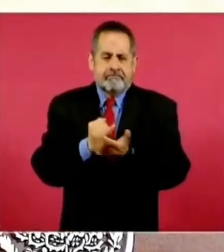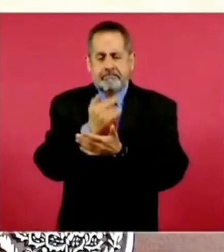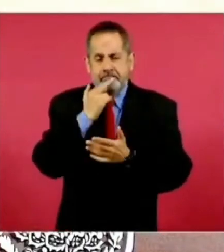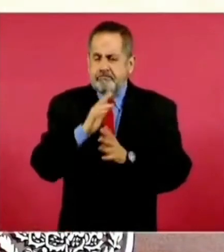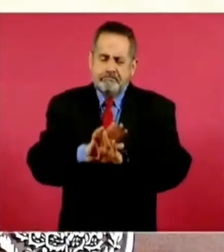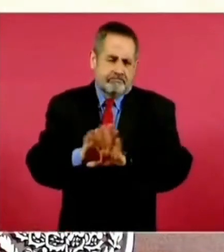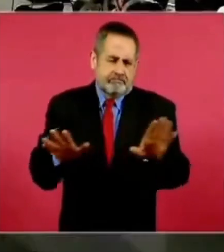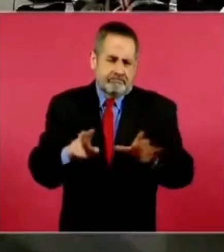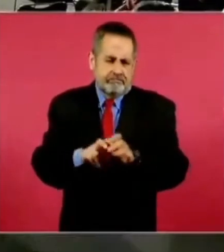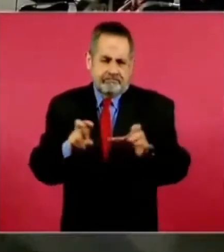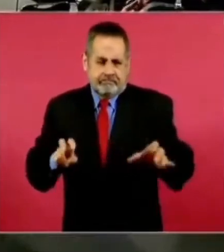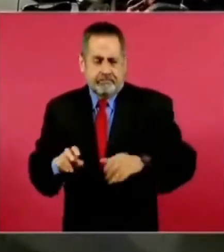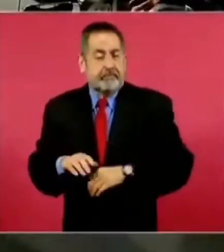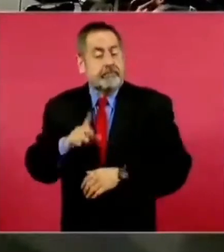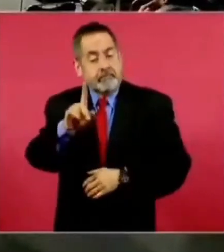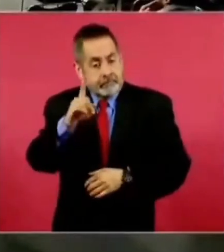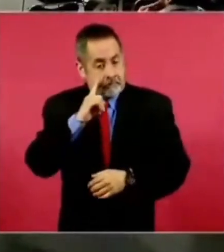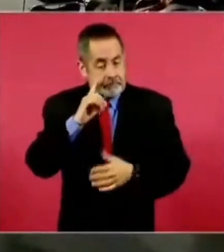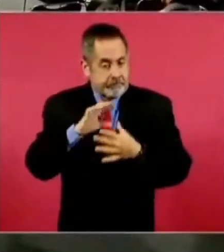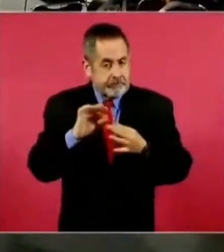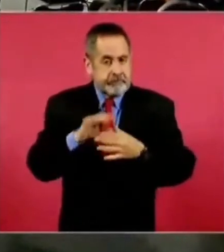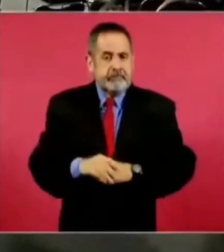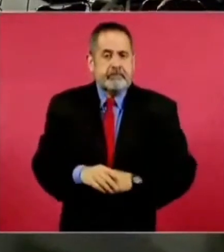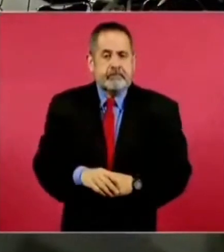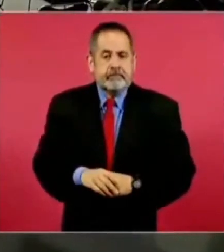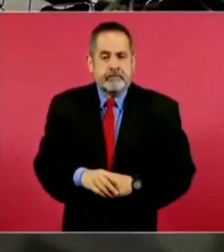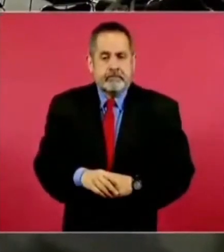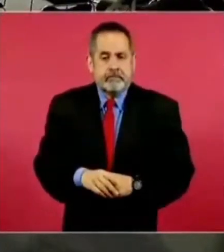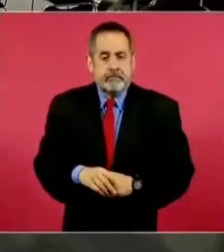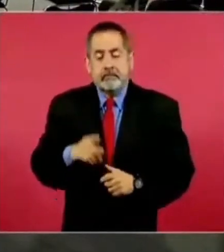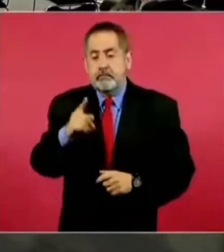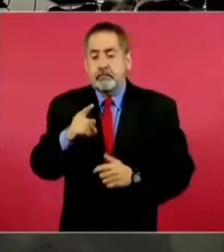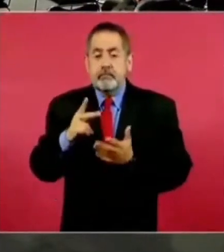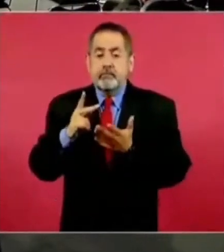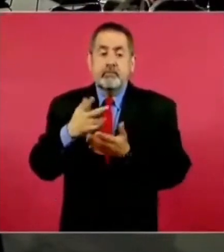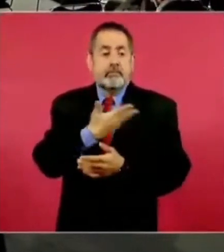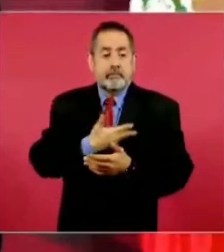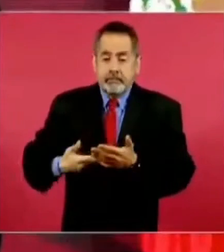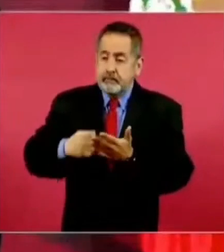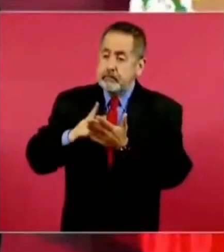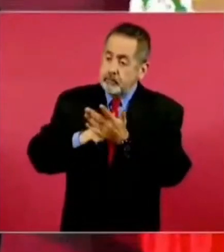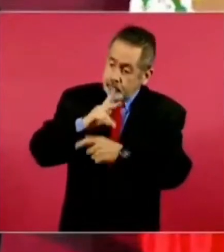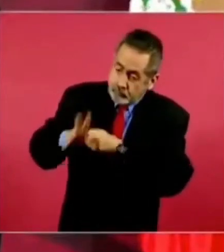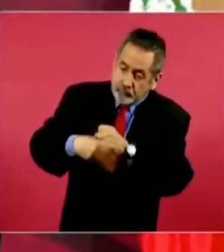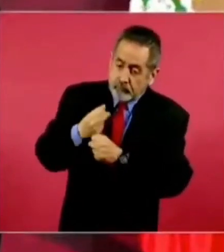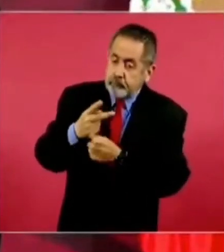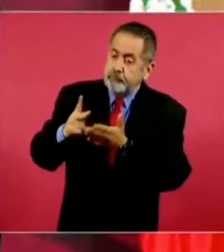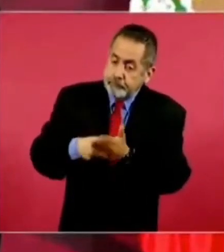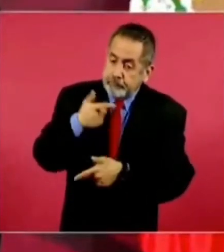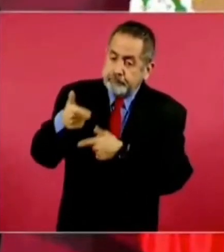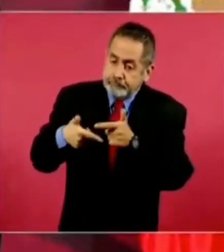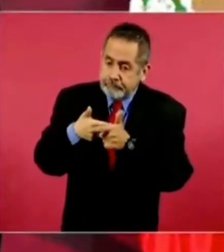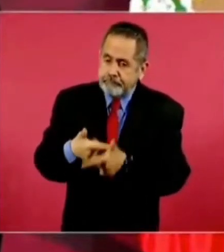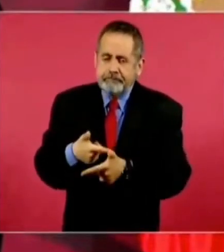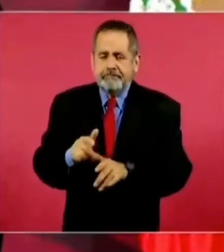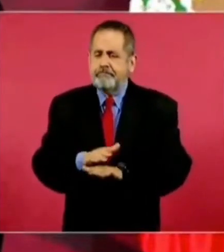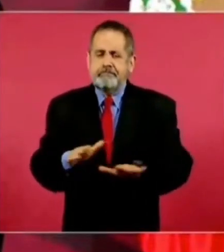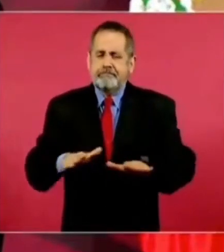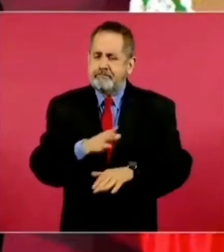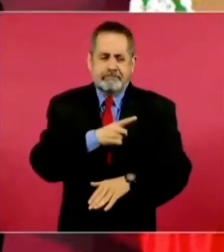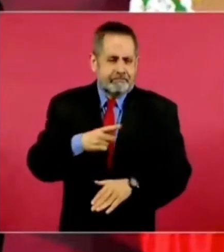Primero, que no debe haber reelección. Segundo, que